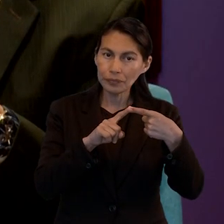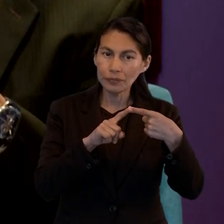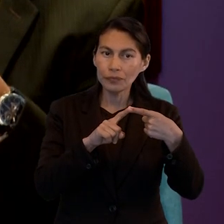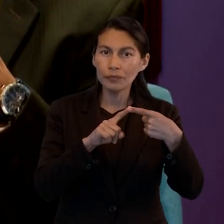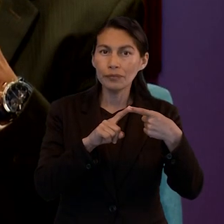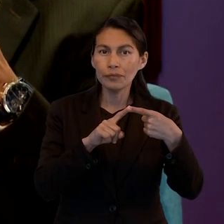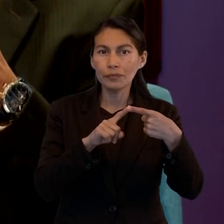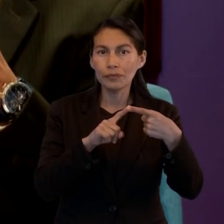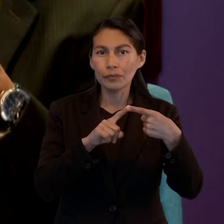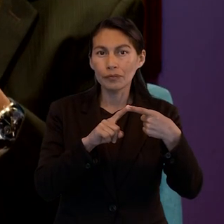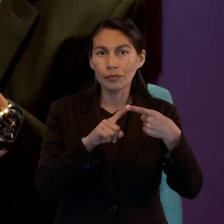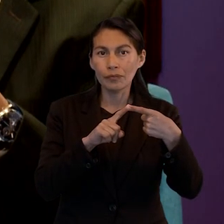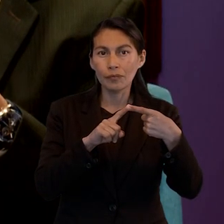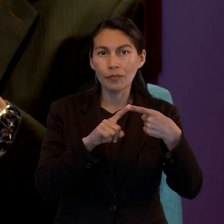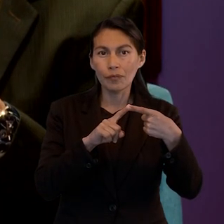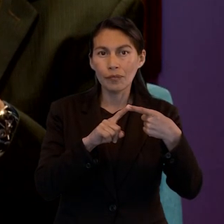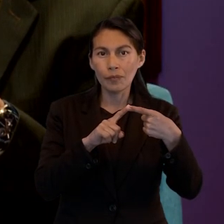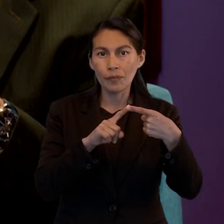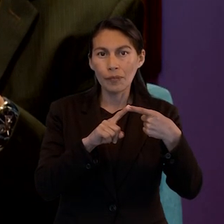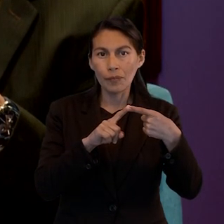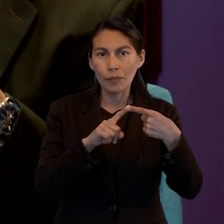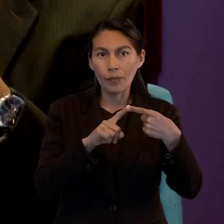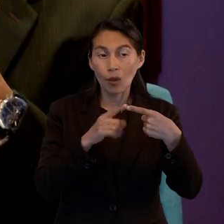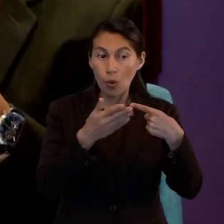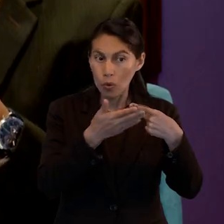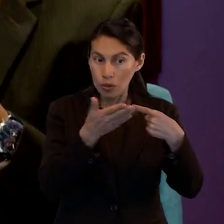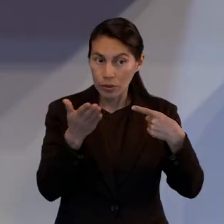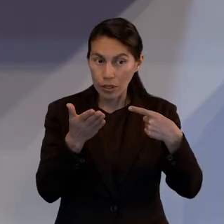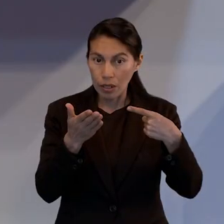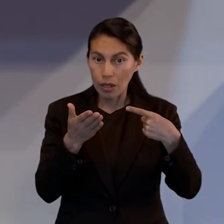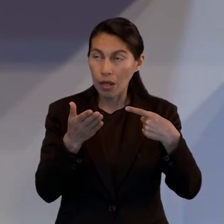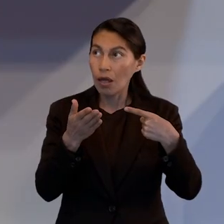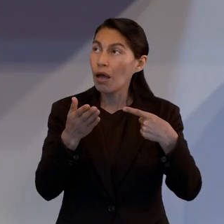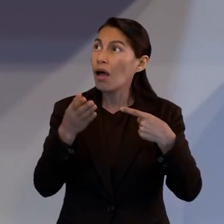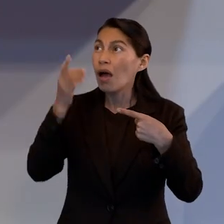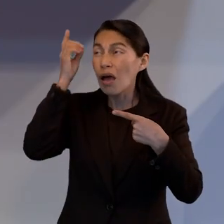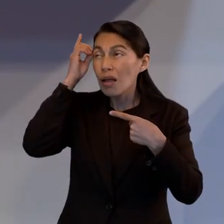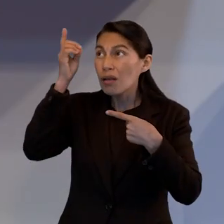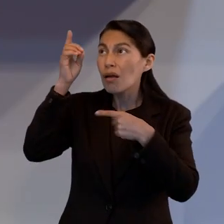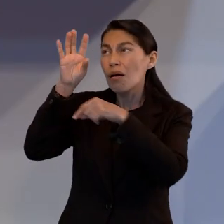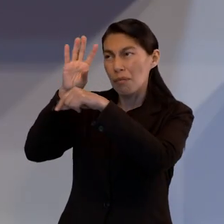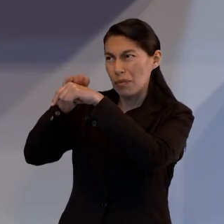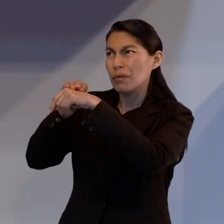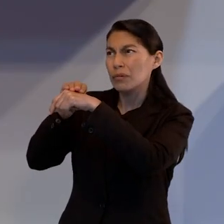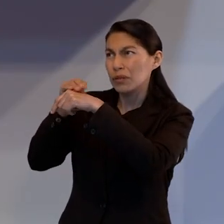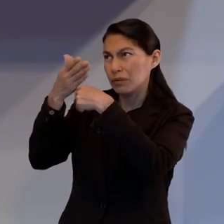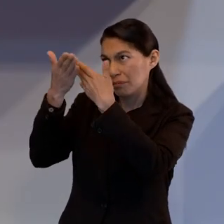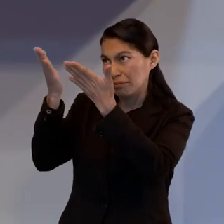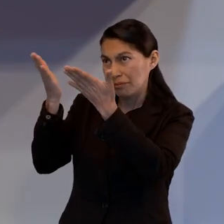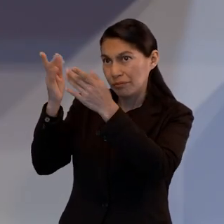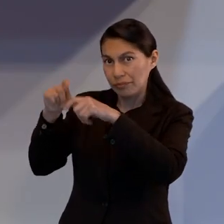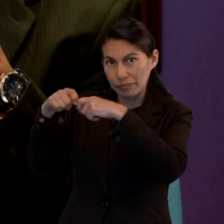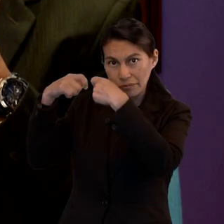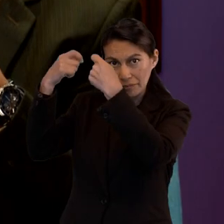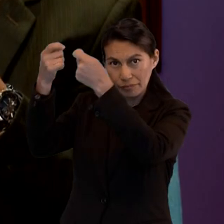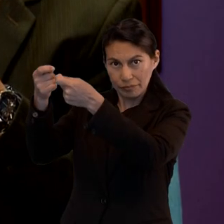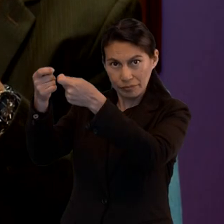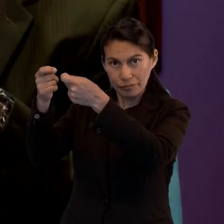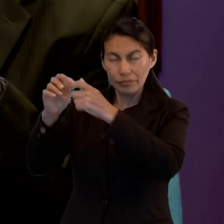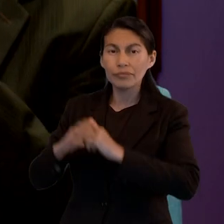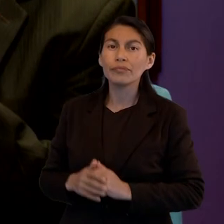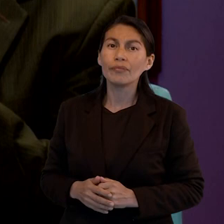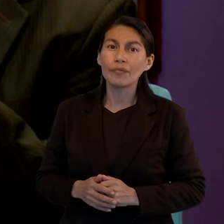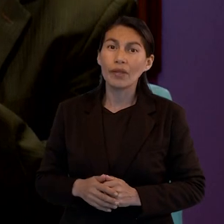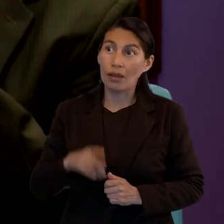dejarse llevar en esa lucha y debemos permitir